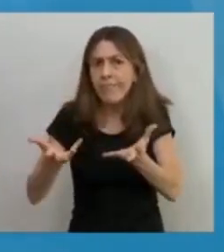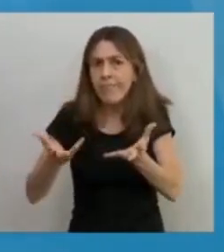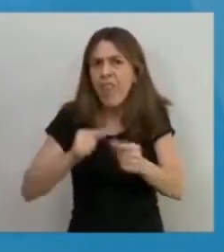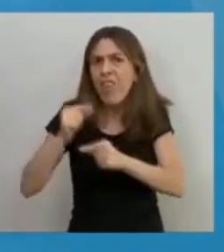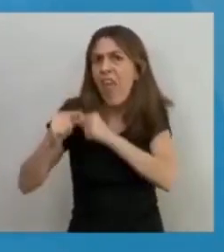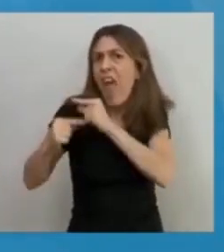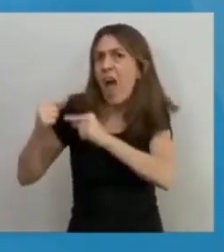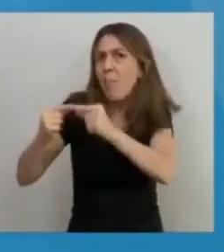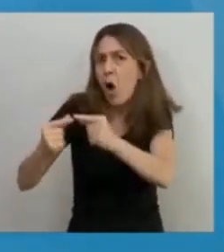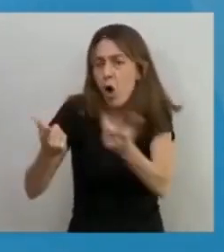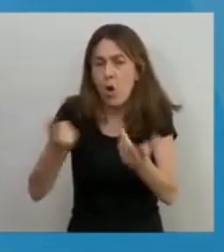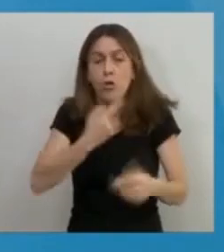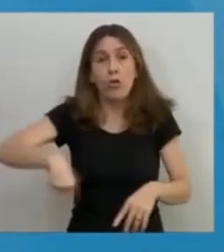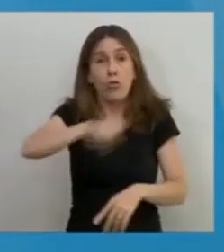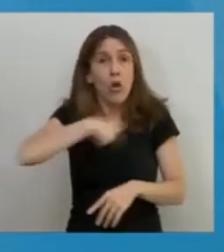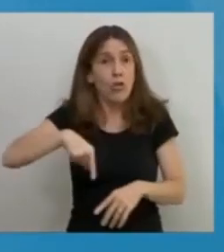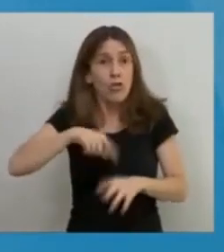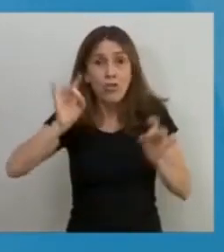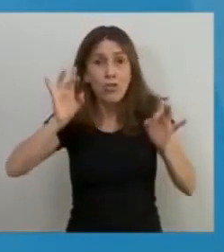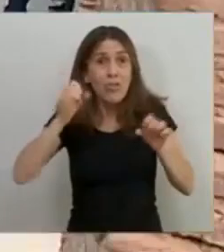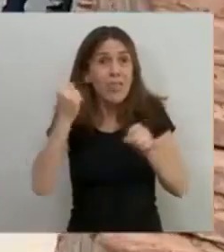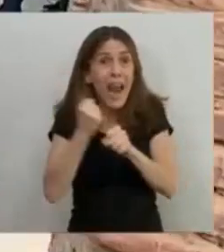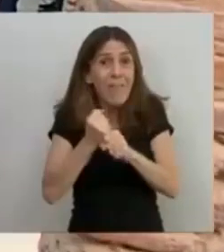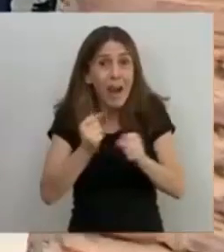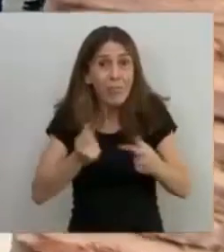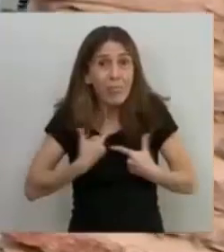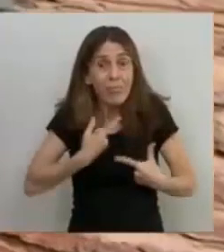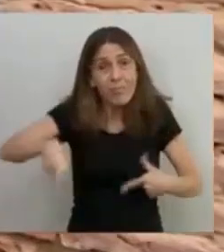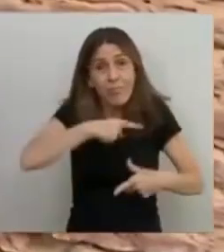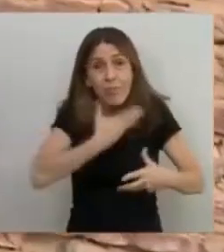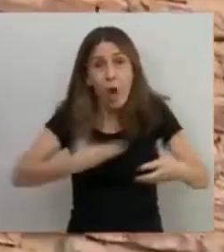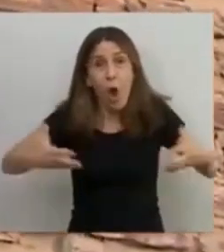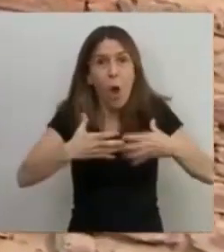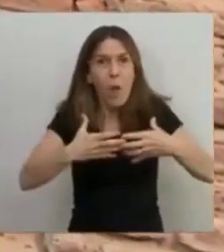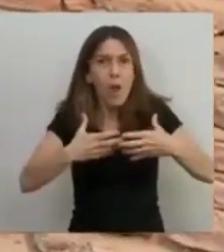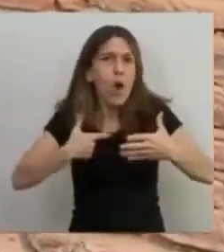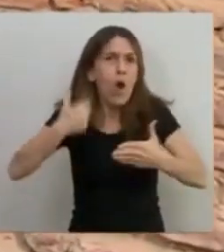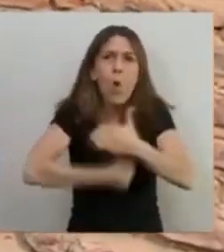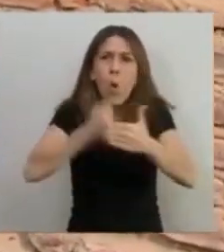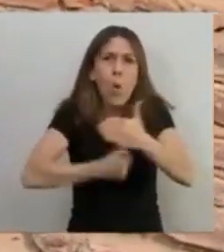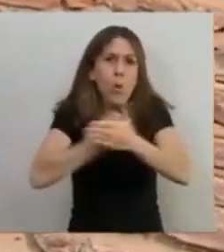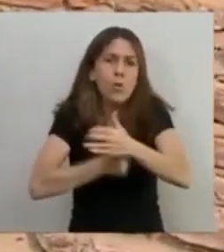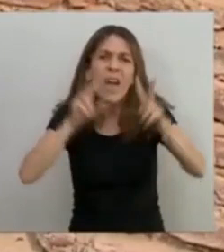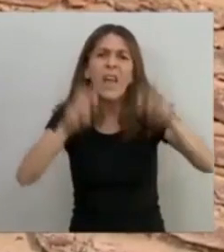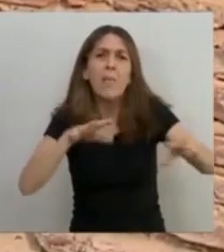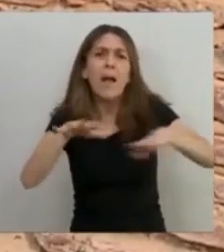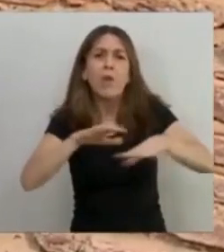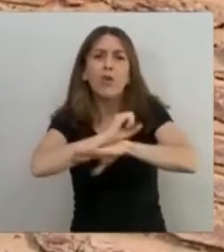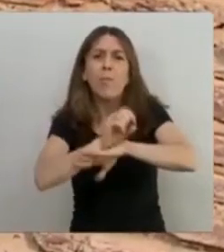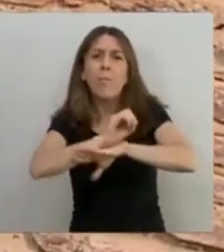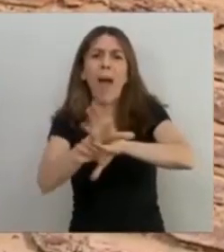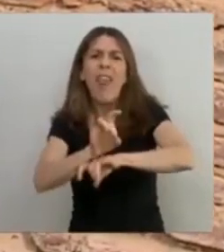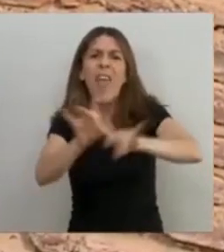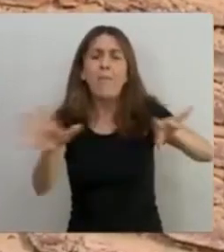Nosotros solo hicimos frente a lo que la pandemia nos imponía. Y salimos